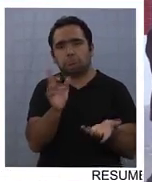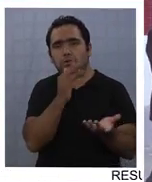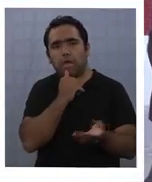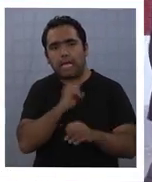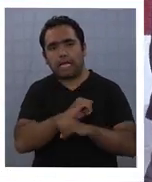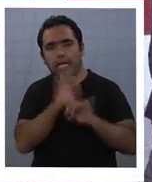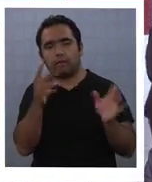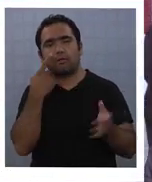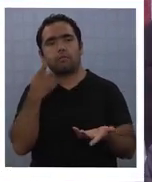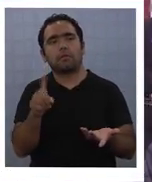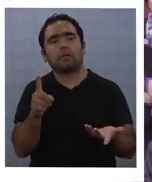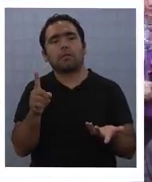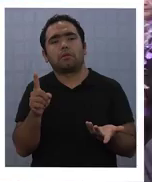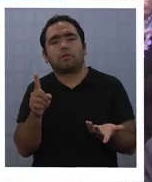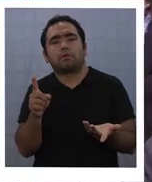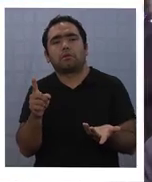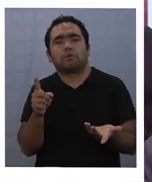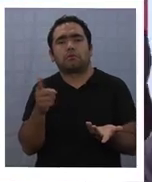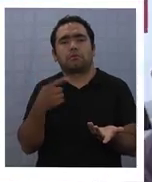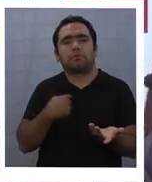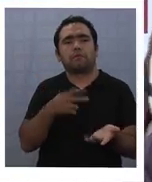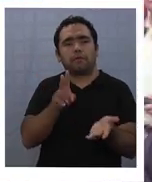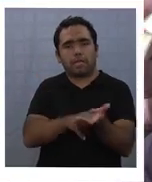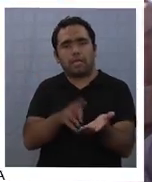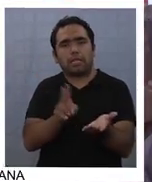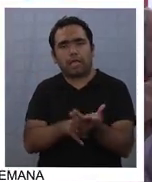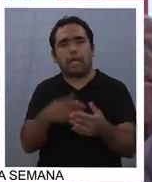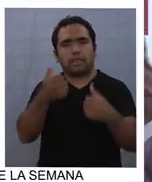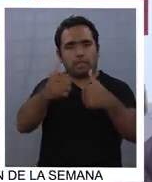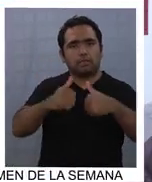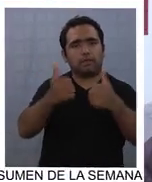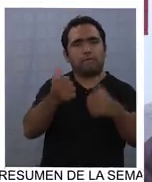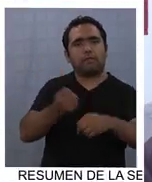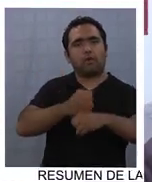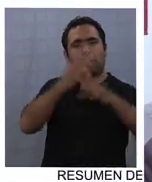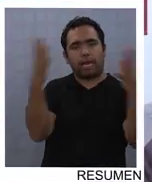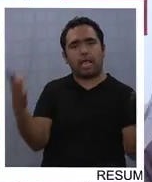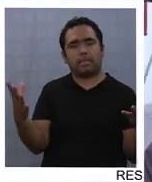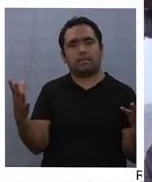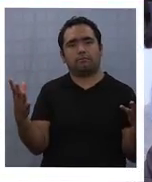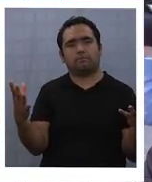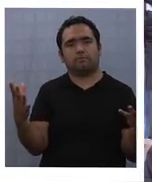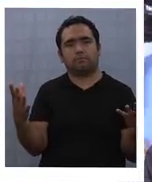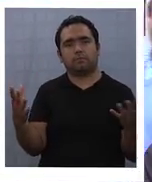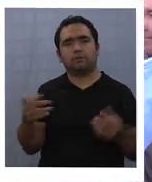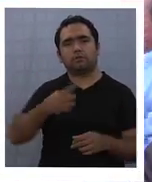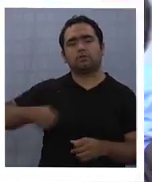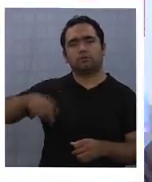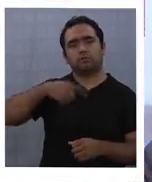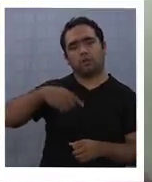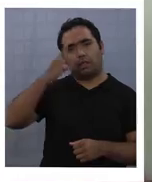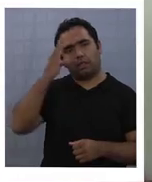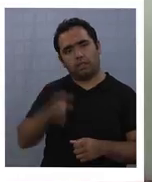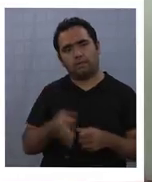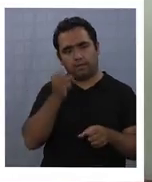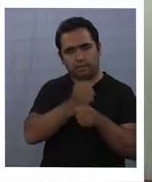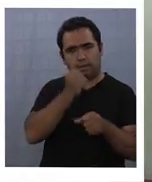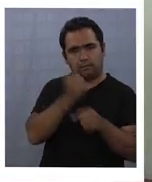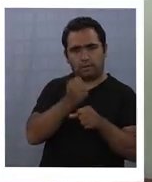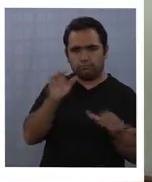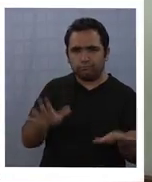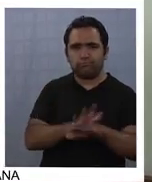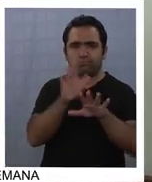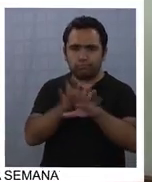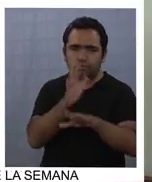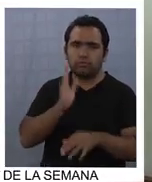han comportado los resultados en la región, sin duda que el desafío es grande. Tenemos que seguir trabajando en la misma